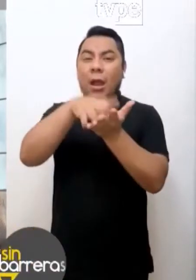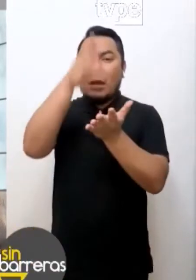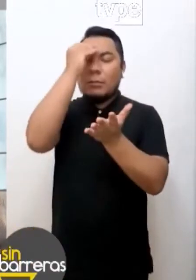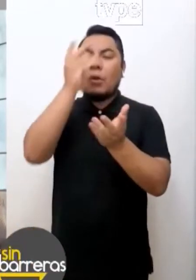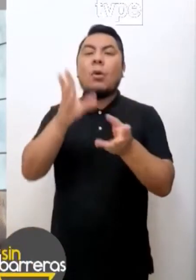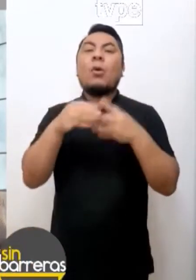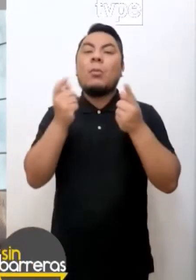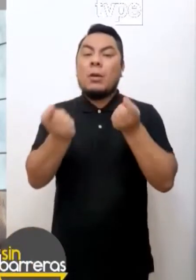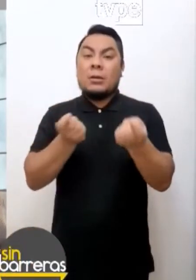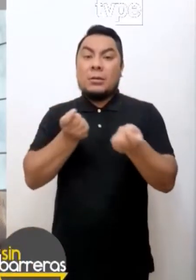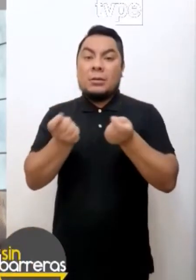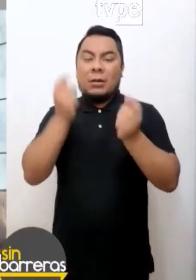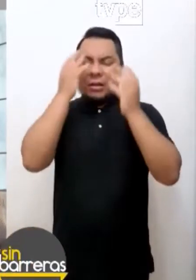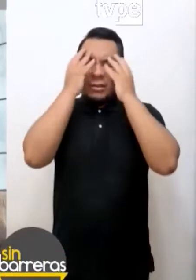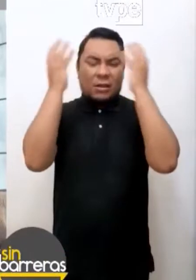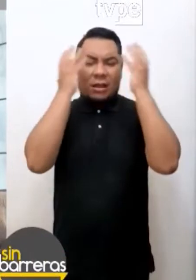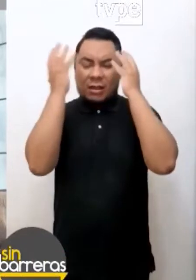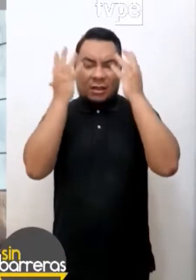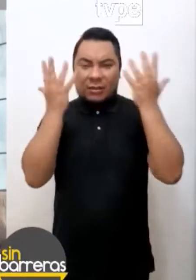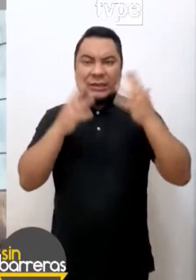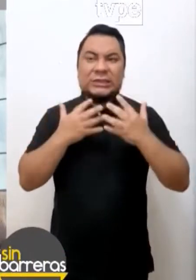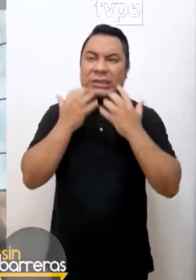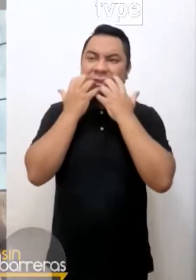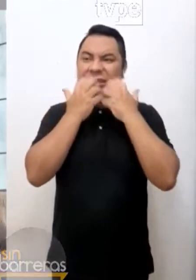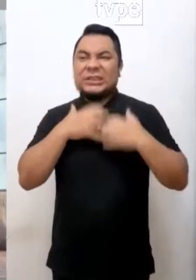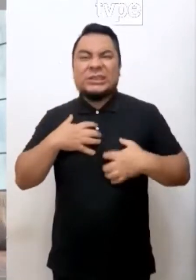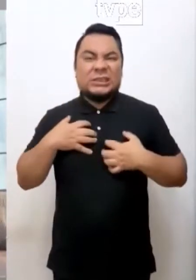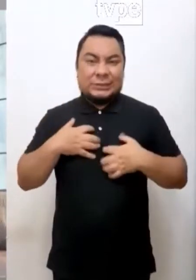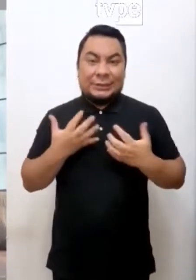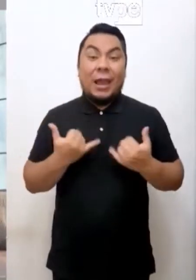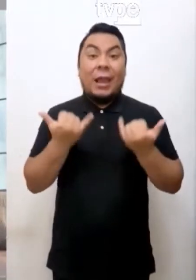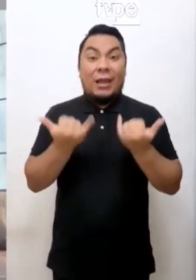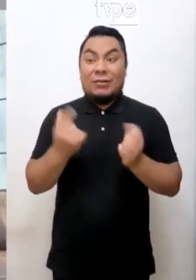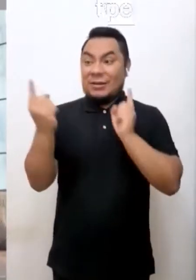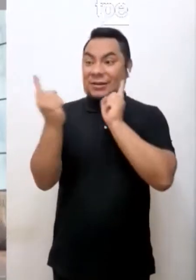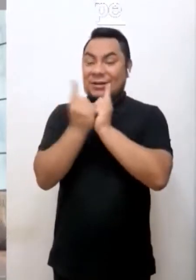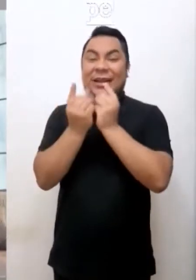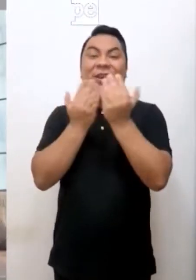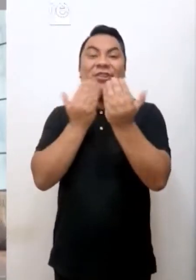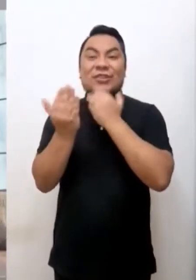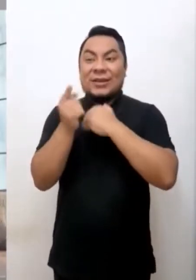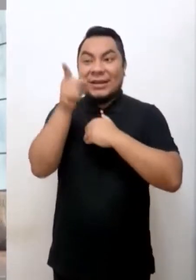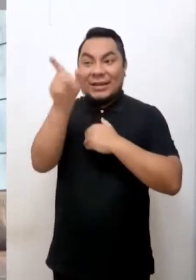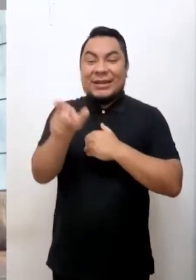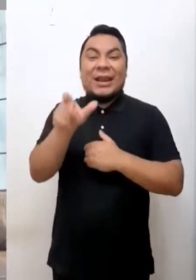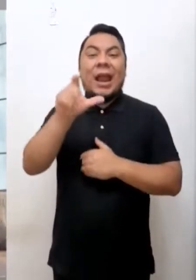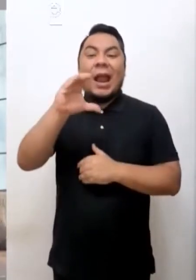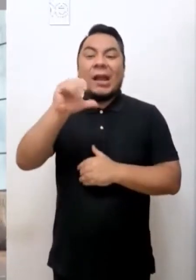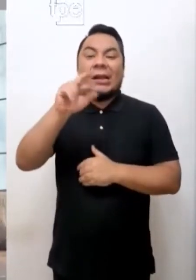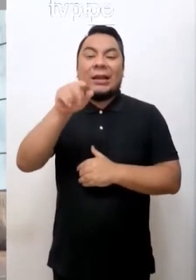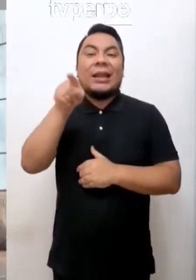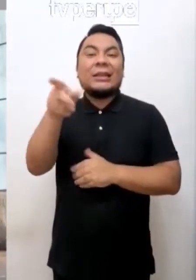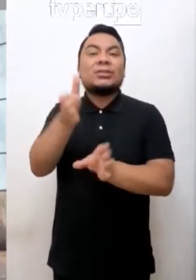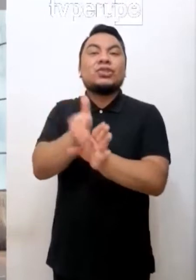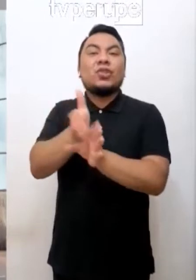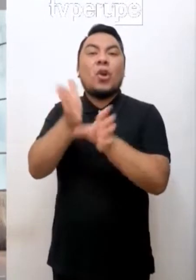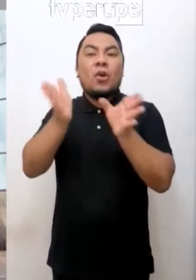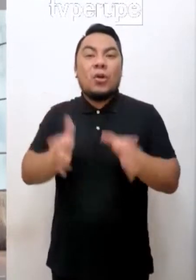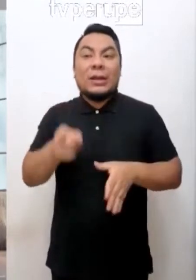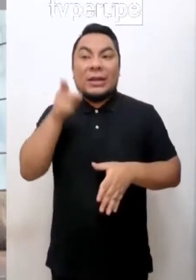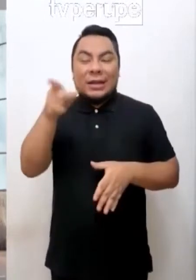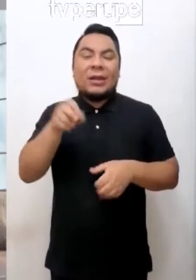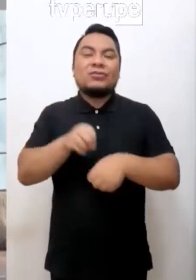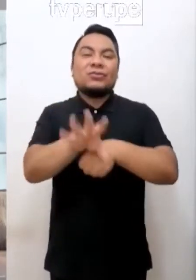cómo manejar el estrés y la ansiedad. Por eso tenemos una entrevista muy interesante con Carla Sullón. Ella es